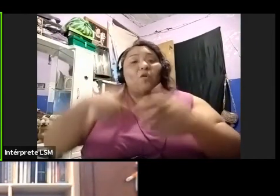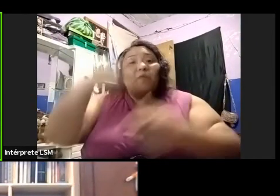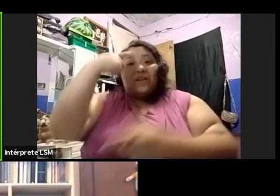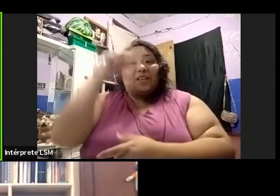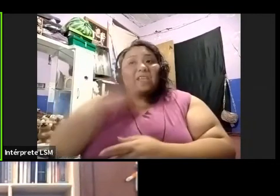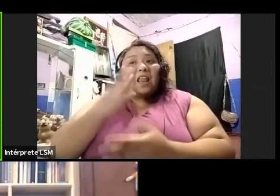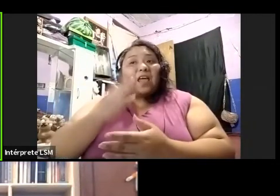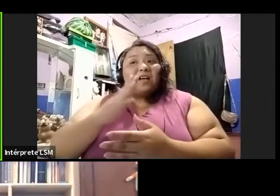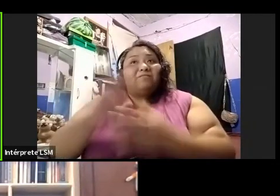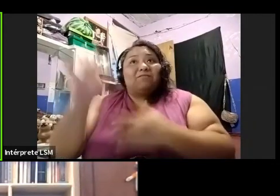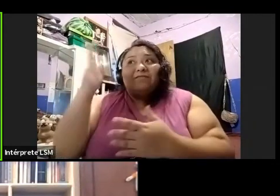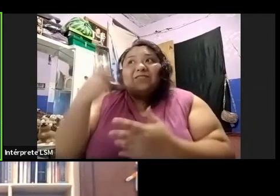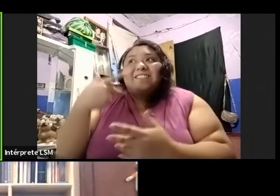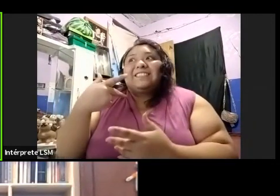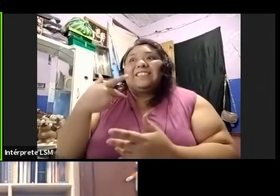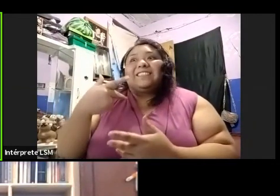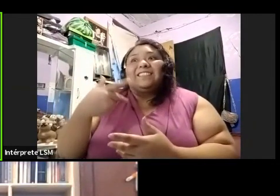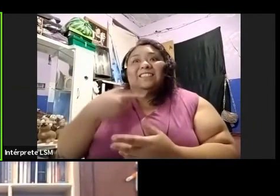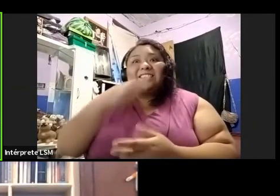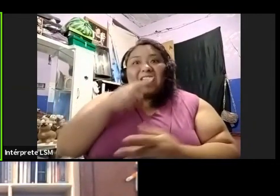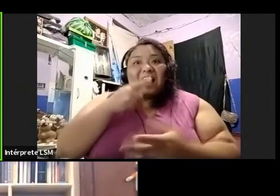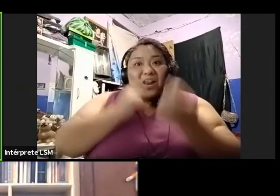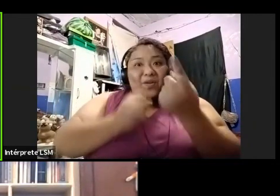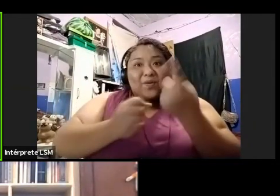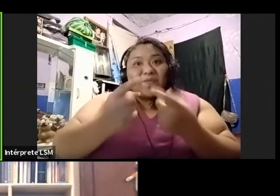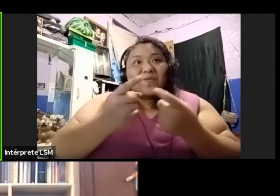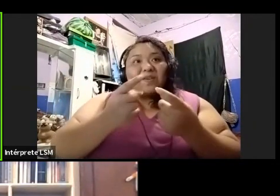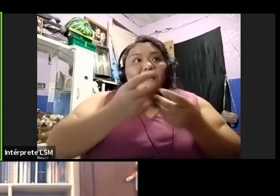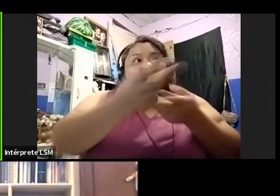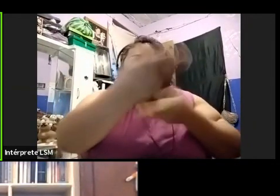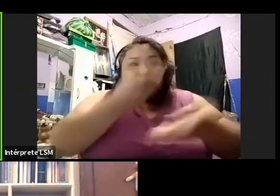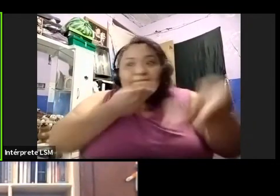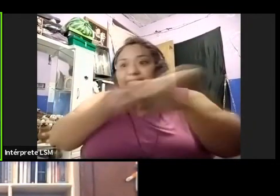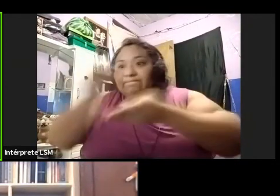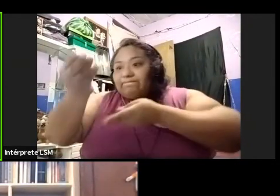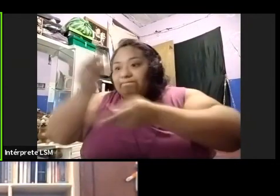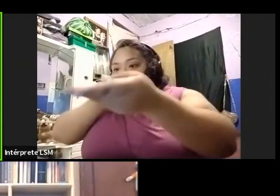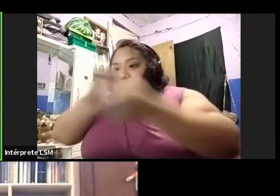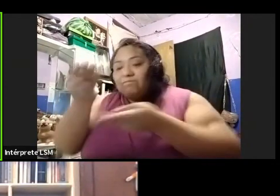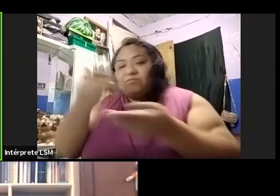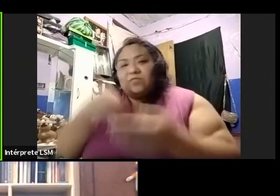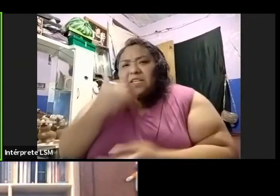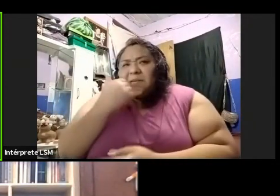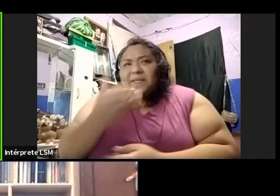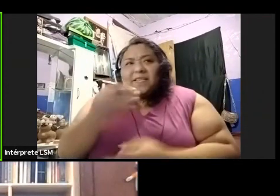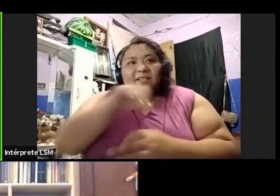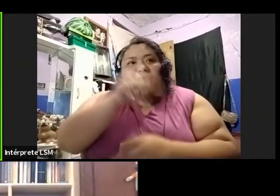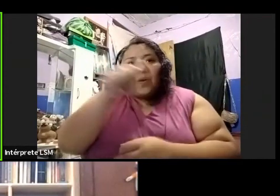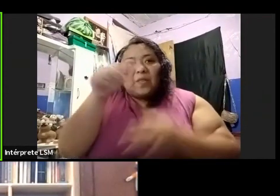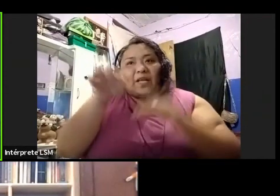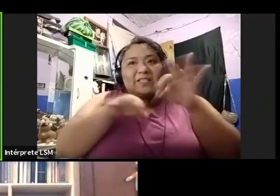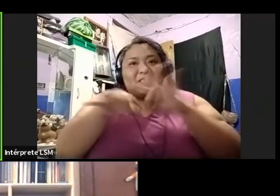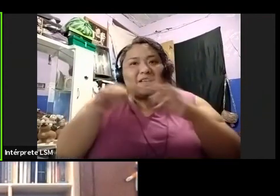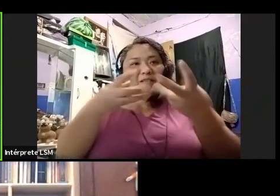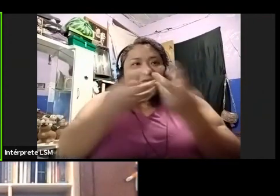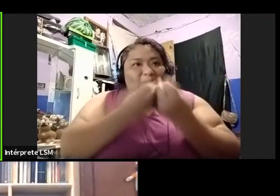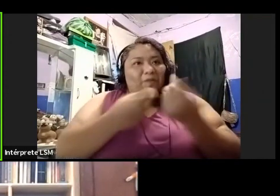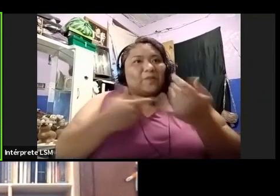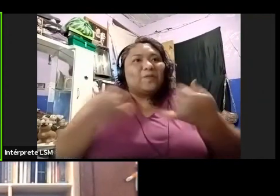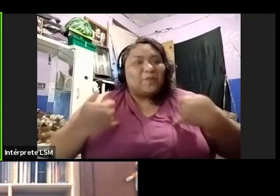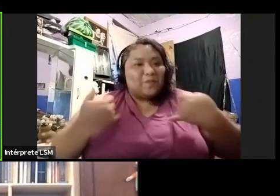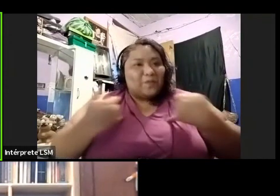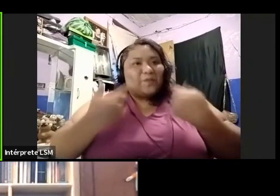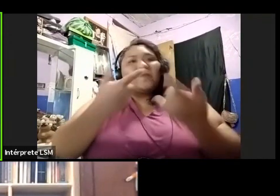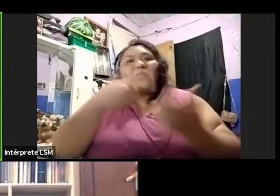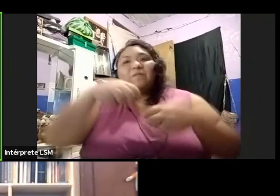ser de repente receptoras de algún donativo que les di. Otras que, bueno, que trabajamos en el club con los muchachos. Pero de verdad,